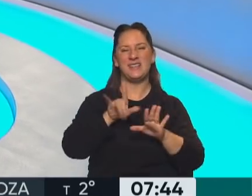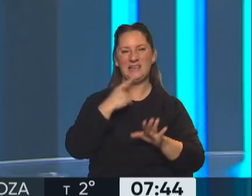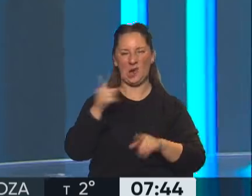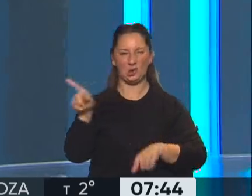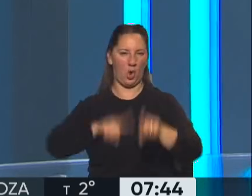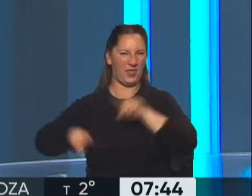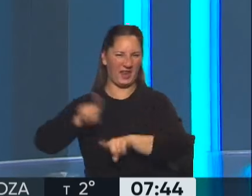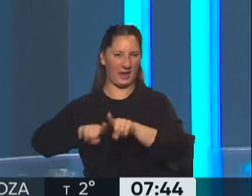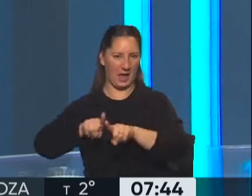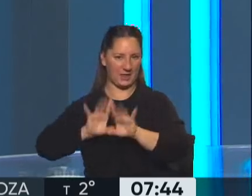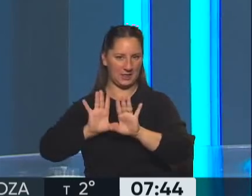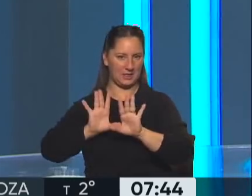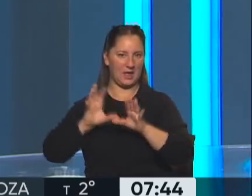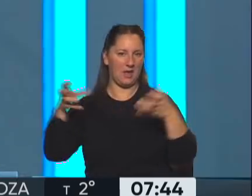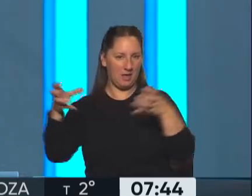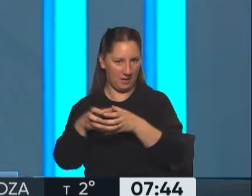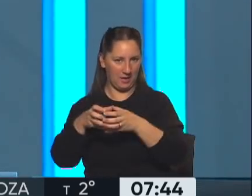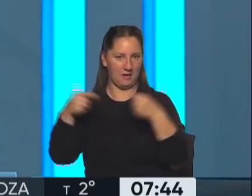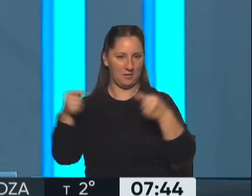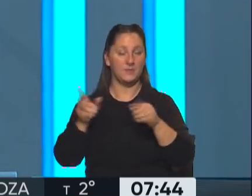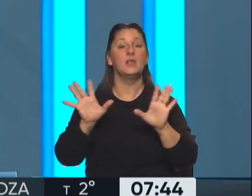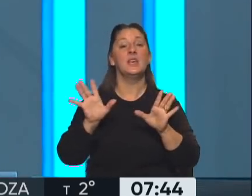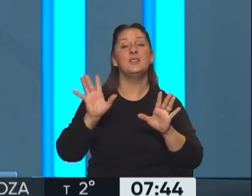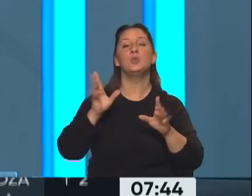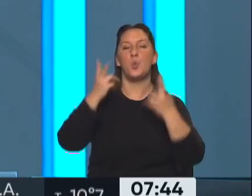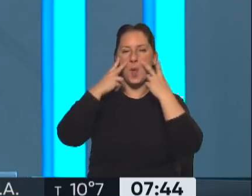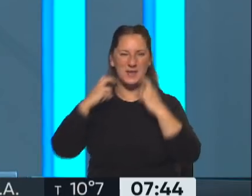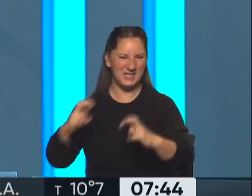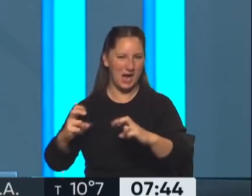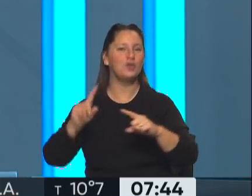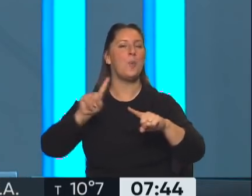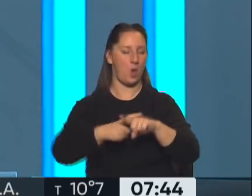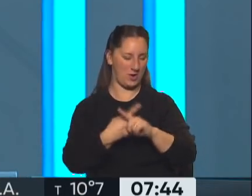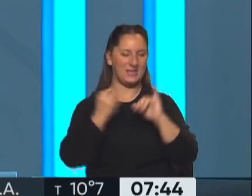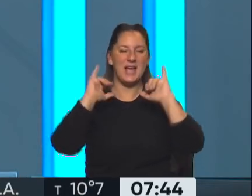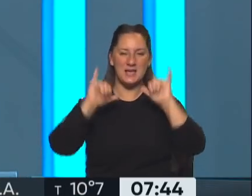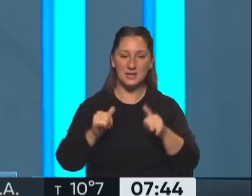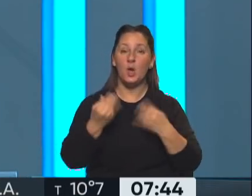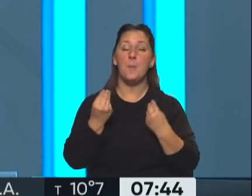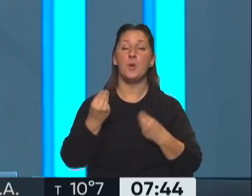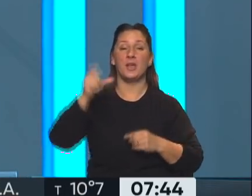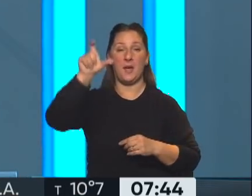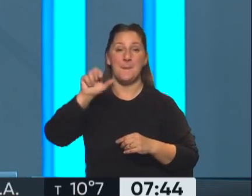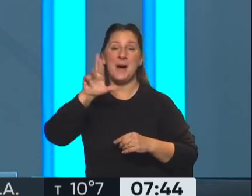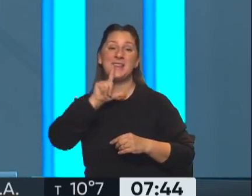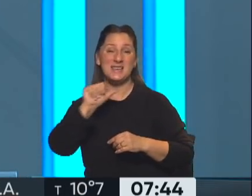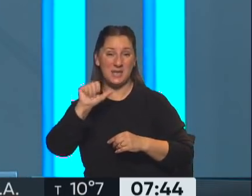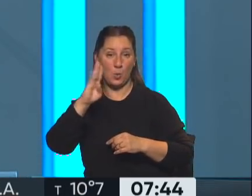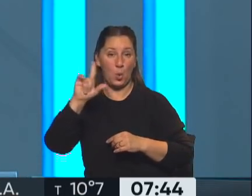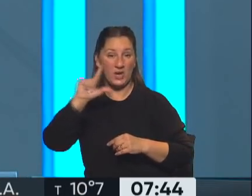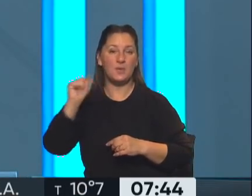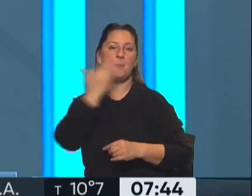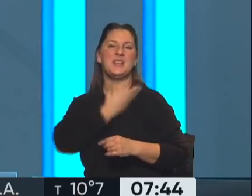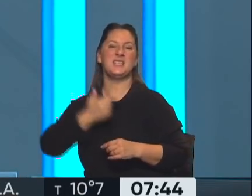dirigentes políticos en la batalla cotidiana. Sí, es una causa política también, ¿no?, hay que decirlo, porque por un lado, Patricia Bullrich es la presidenta del PRO,